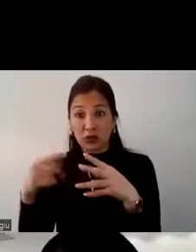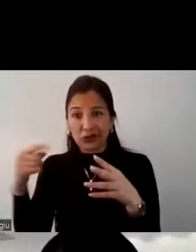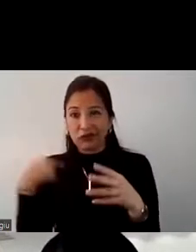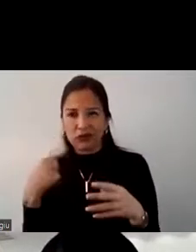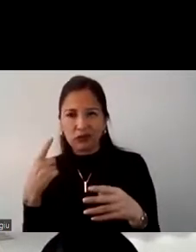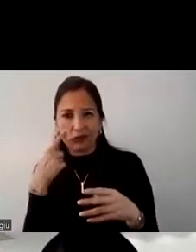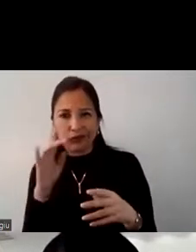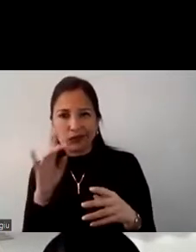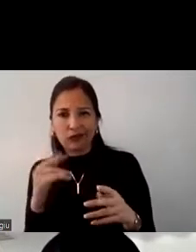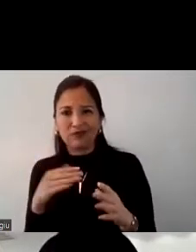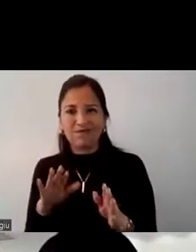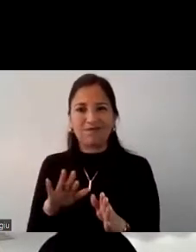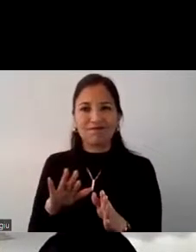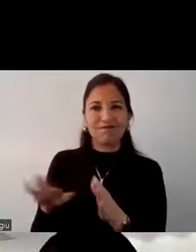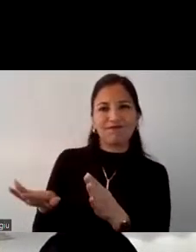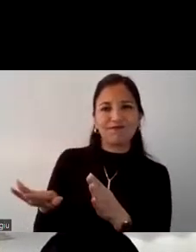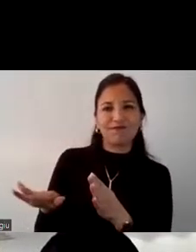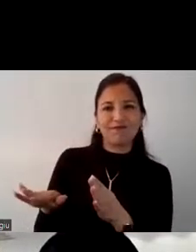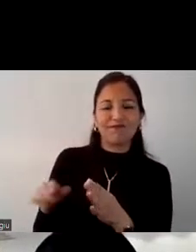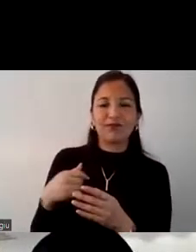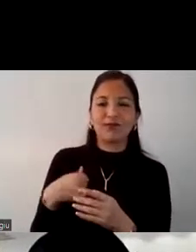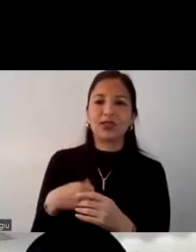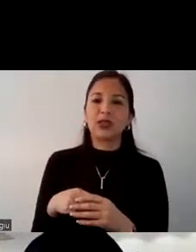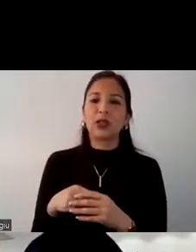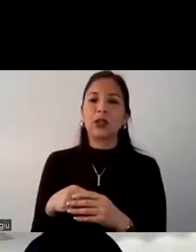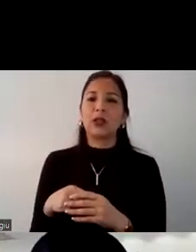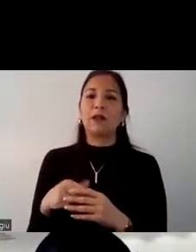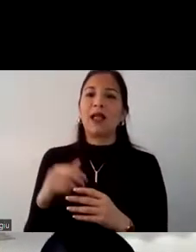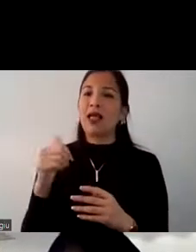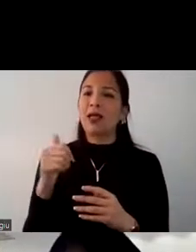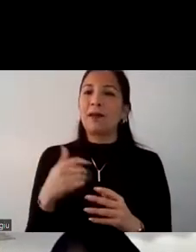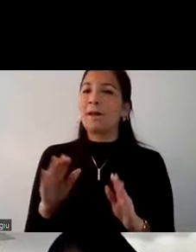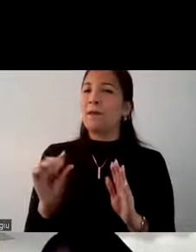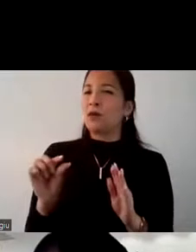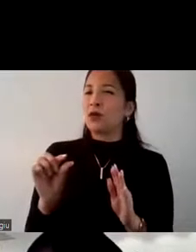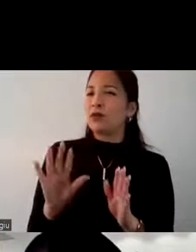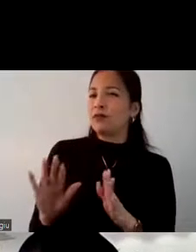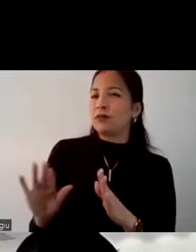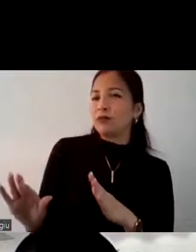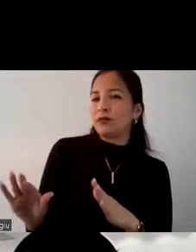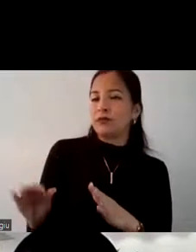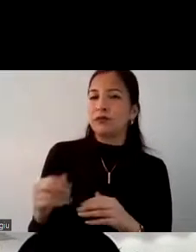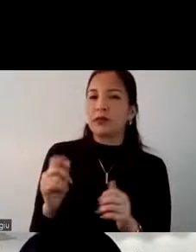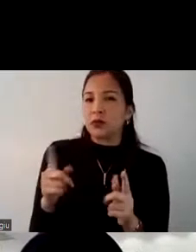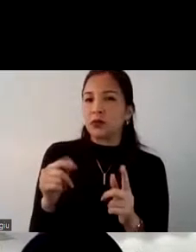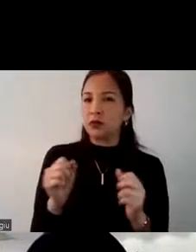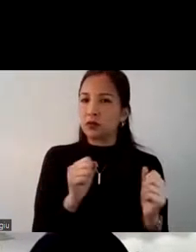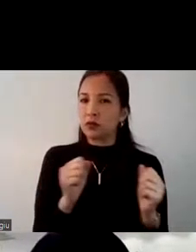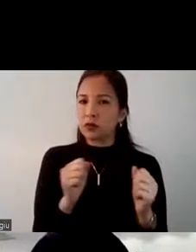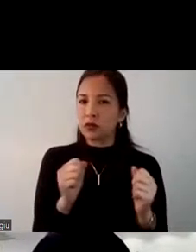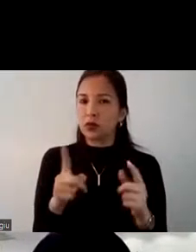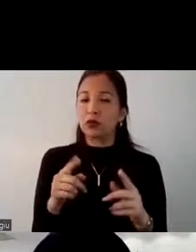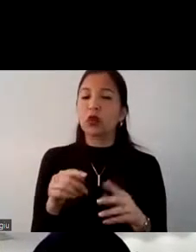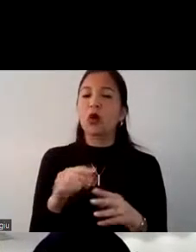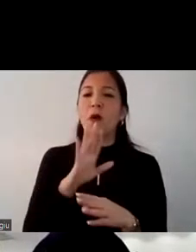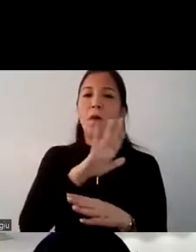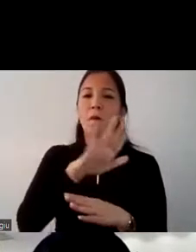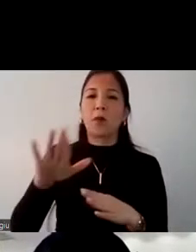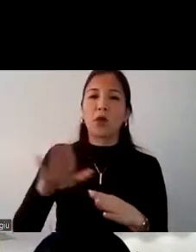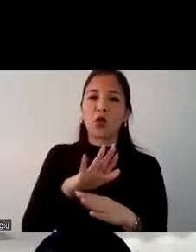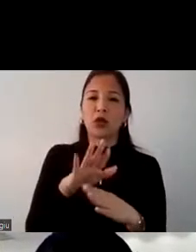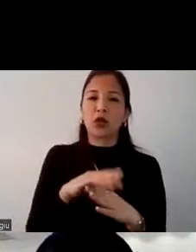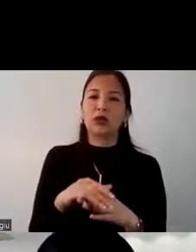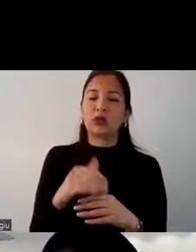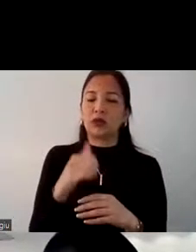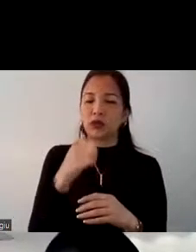extraña o van a coincidir con una persona extraña en alguna actividad hay un poco todavía de temor por esto de la protección y barrera que